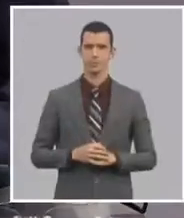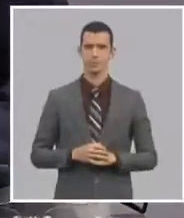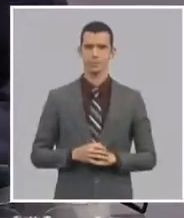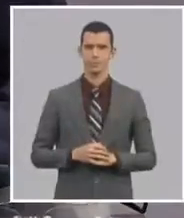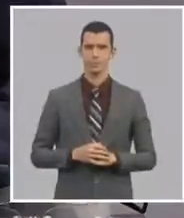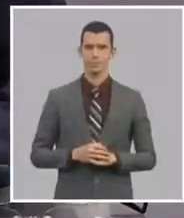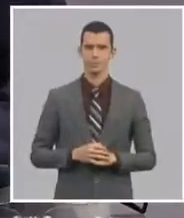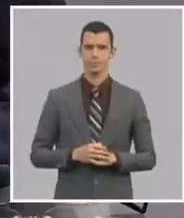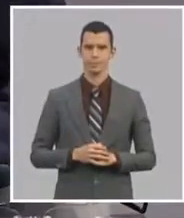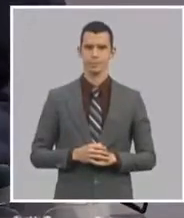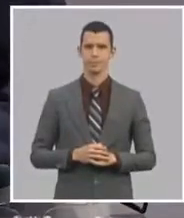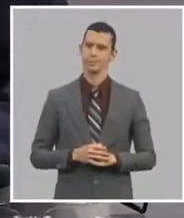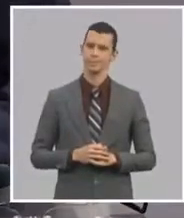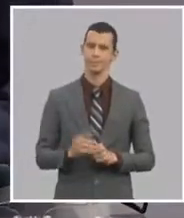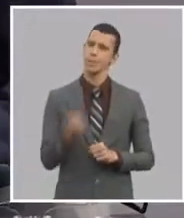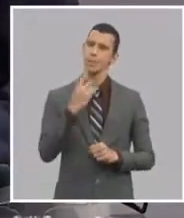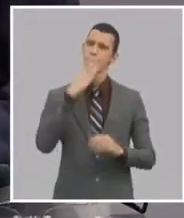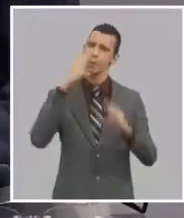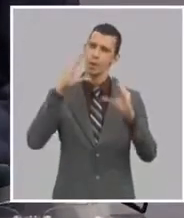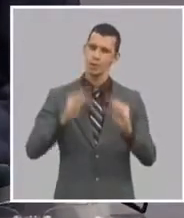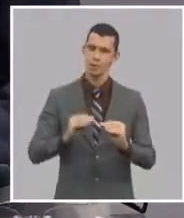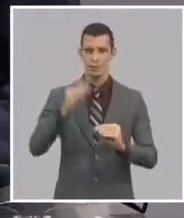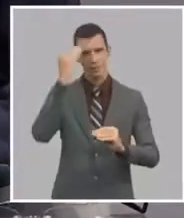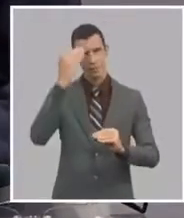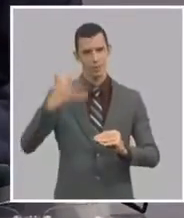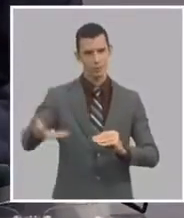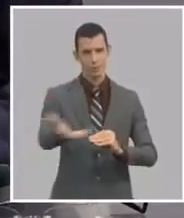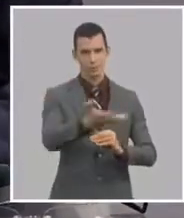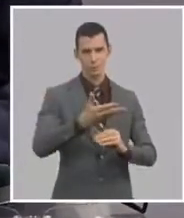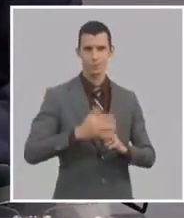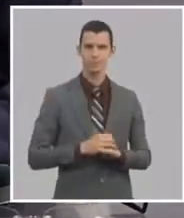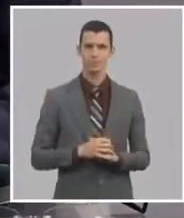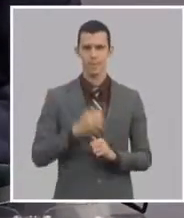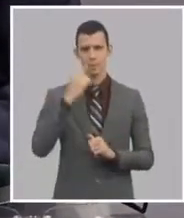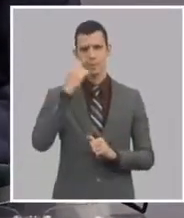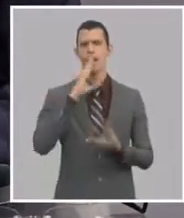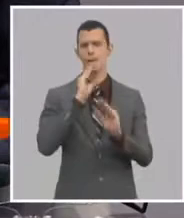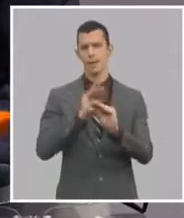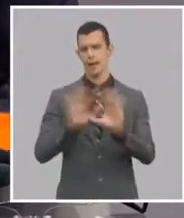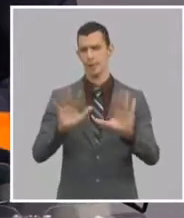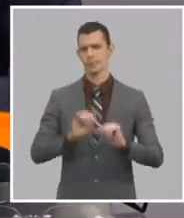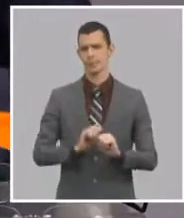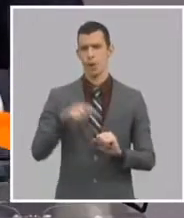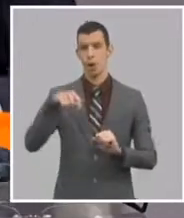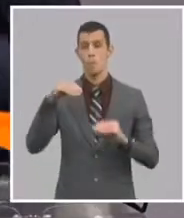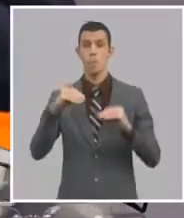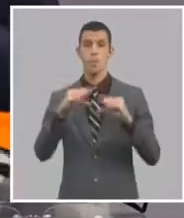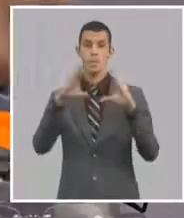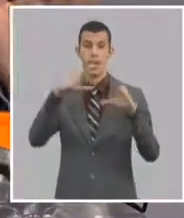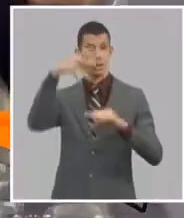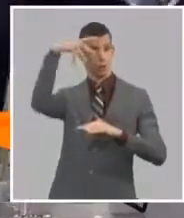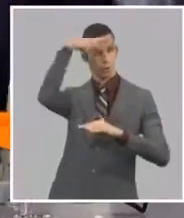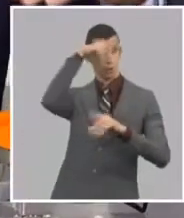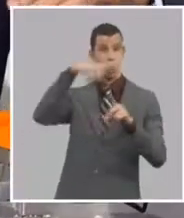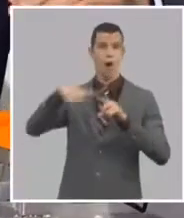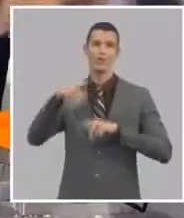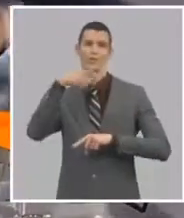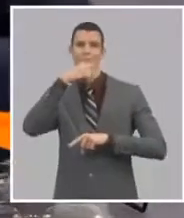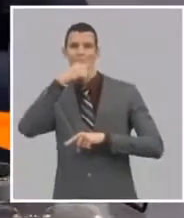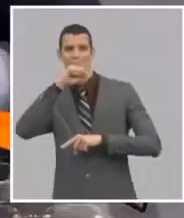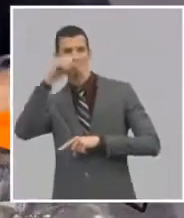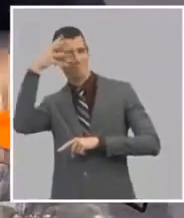Bueno, primero, buenas noches, un saludo a todos. Ambos candidatos hoy por la mañana tienen vías